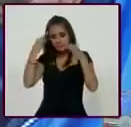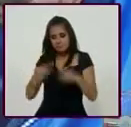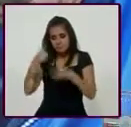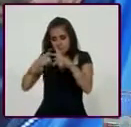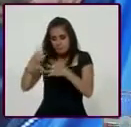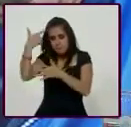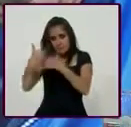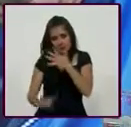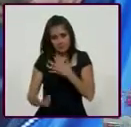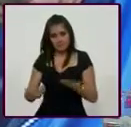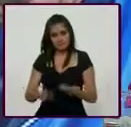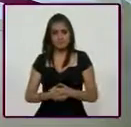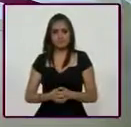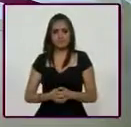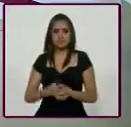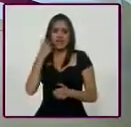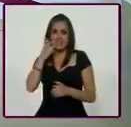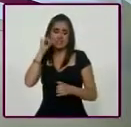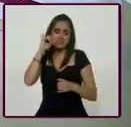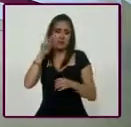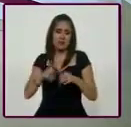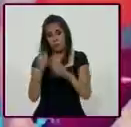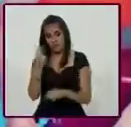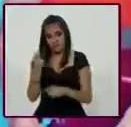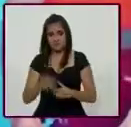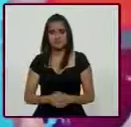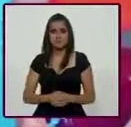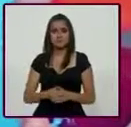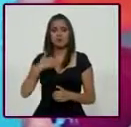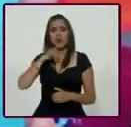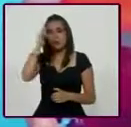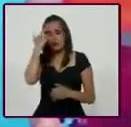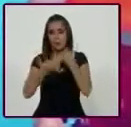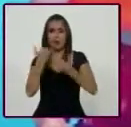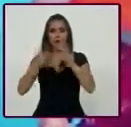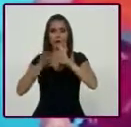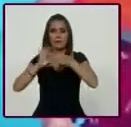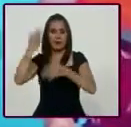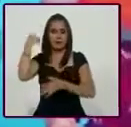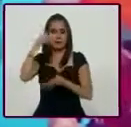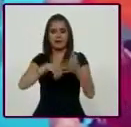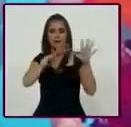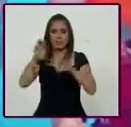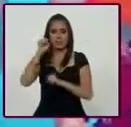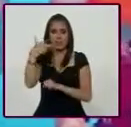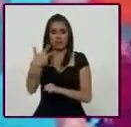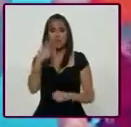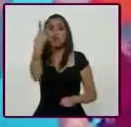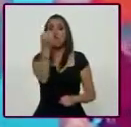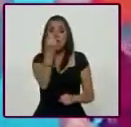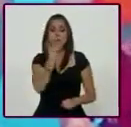existe. Bueno, sí, en el mundo de las estadísticas hoy en día no hay de otra. Yo recuerdo los Juegos Olímpicos de 68, nueve medallas.